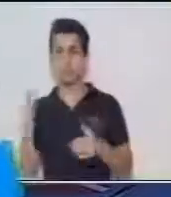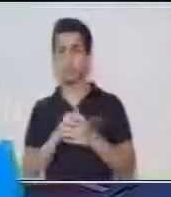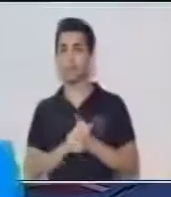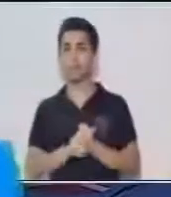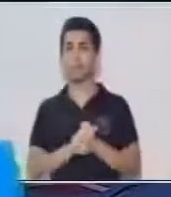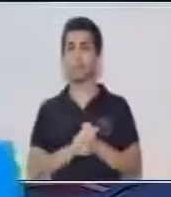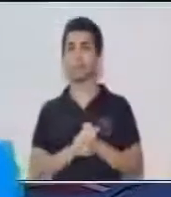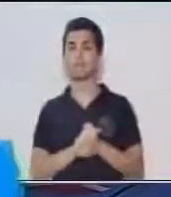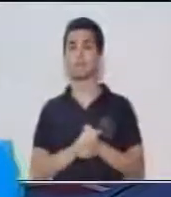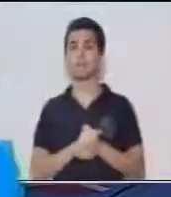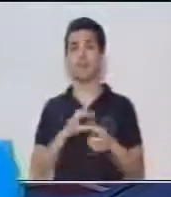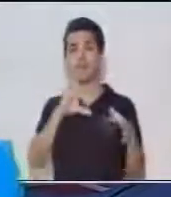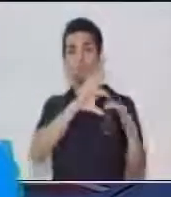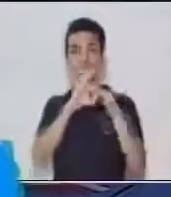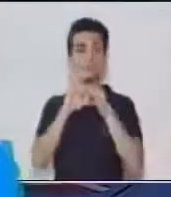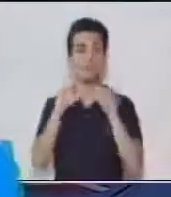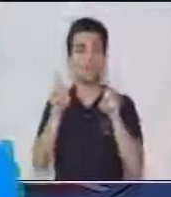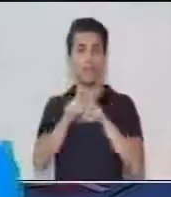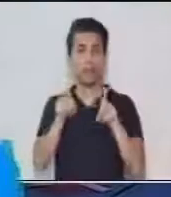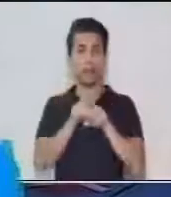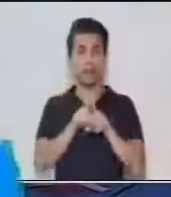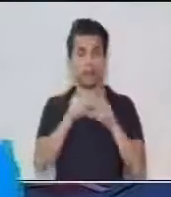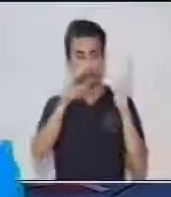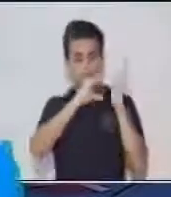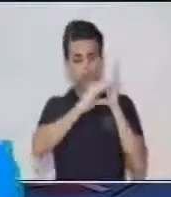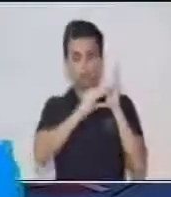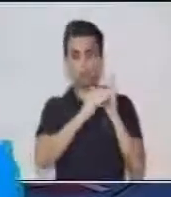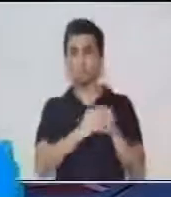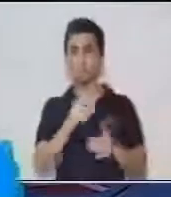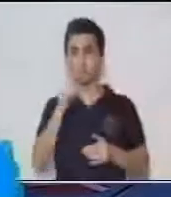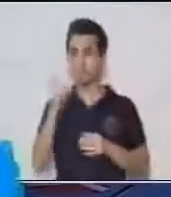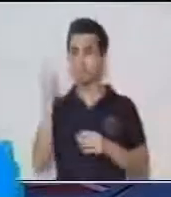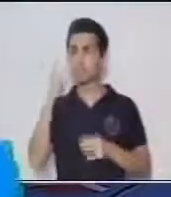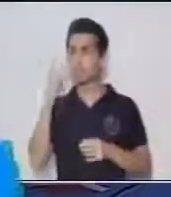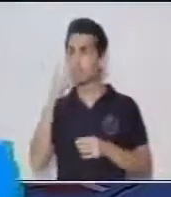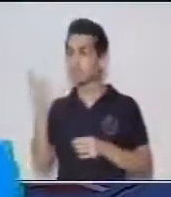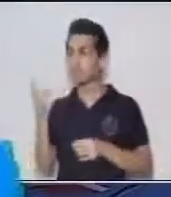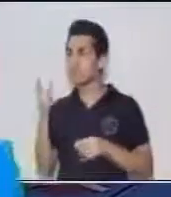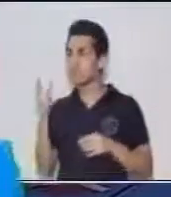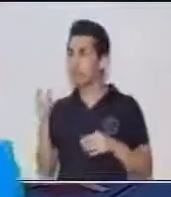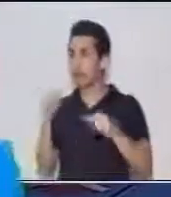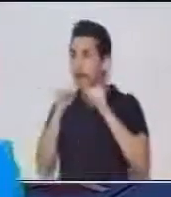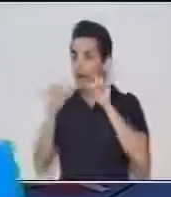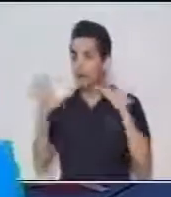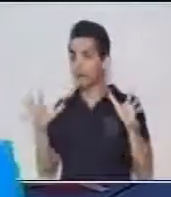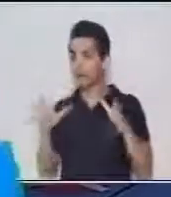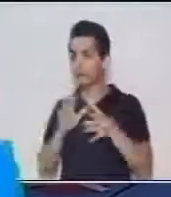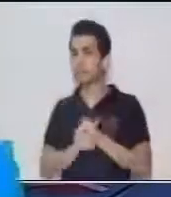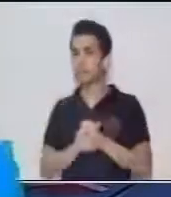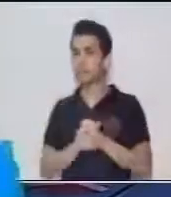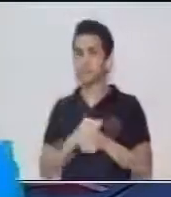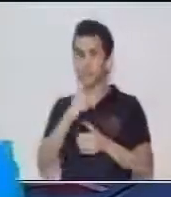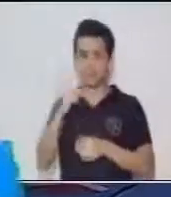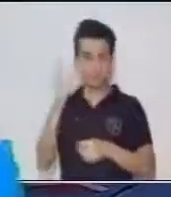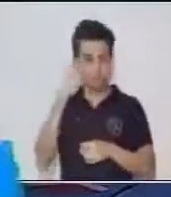al texto. ¿Han escuchado la canción de ese animal también? Ha sido muy conocida, muy mencionada y pues que bueno,